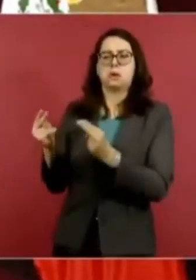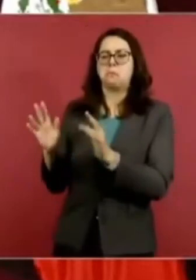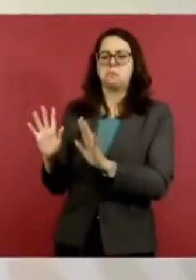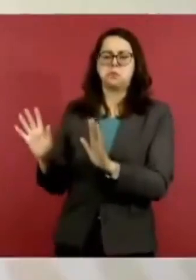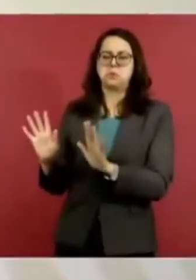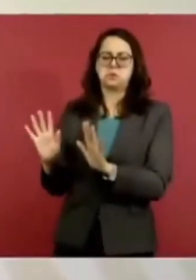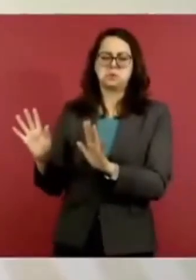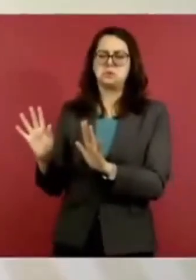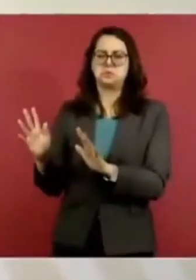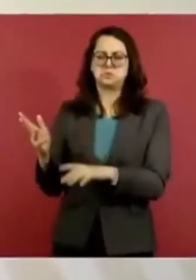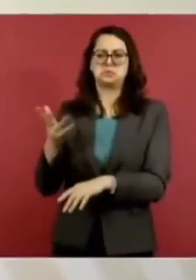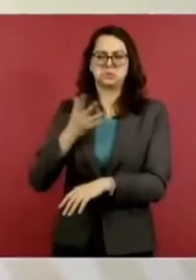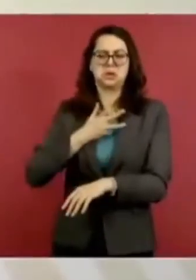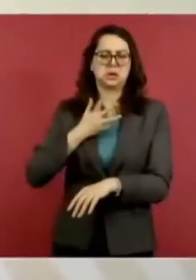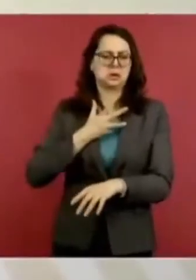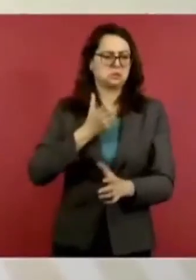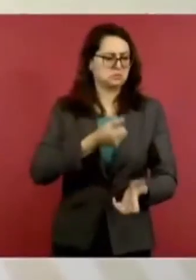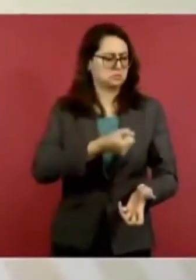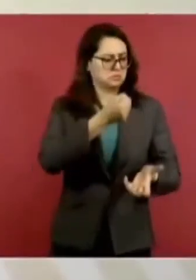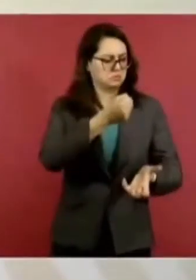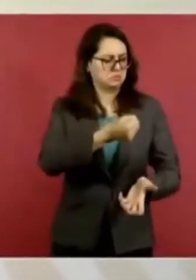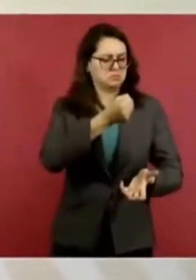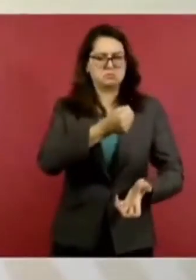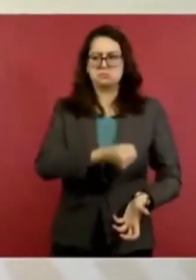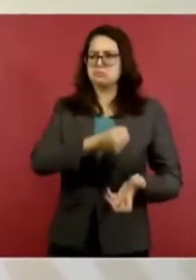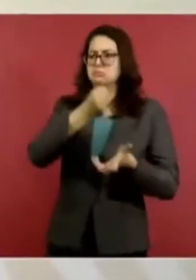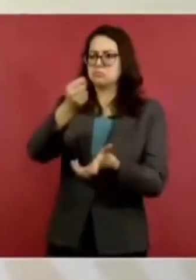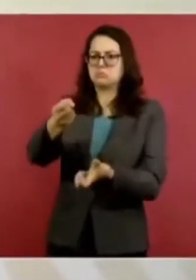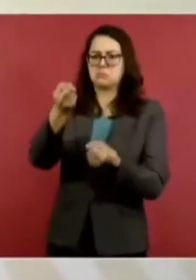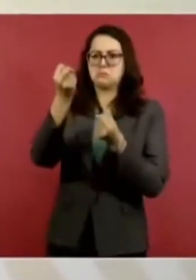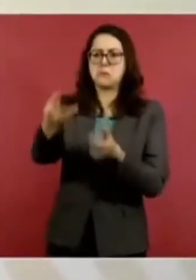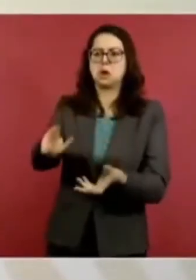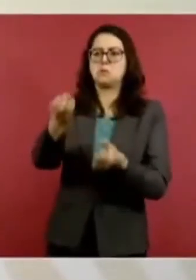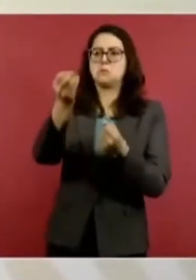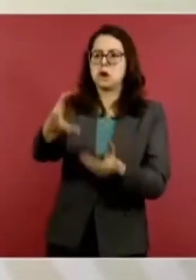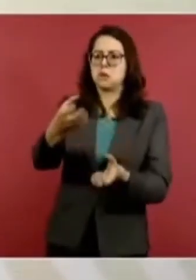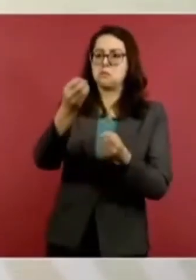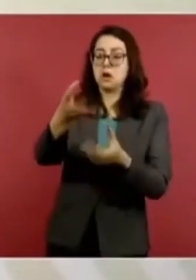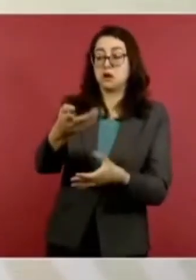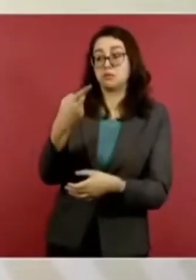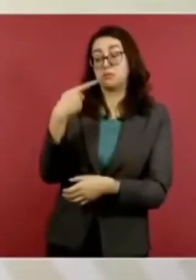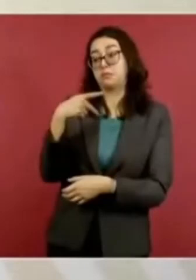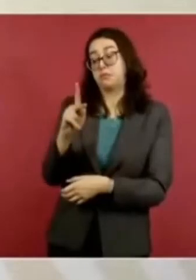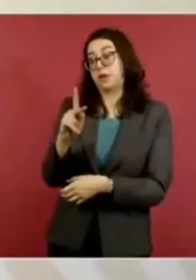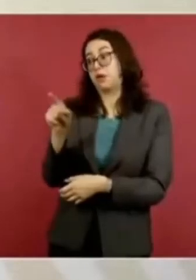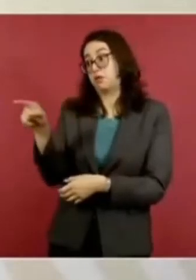y además ya hay el compromiso público.